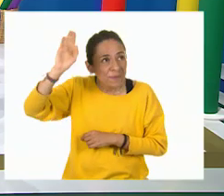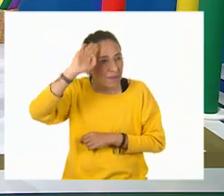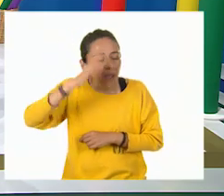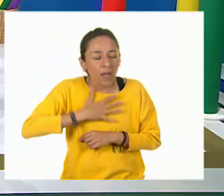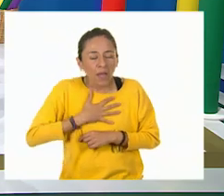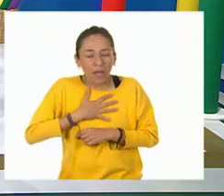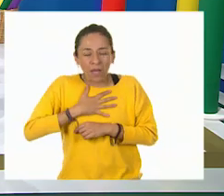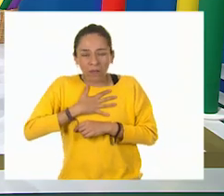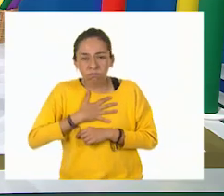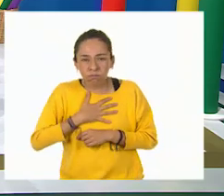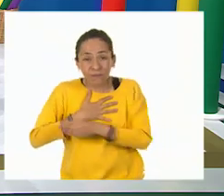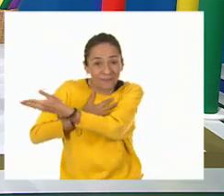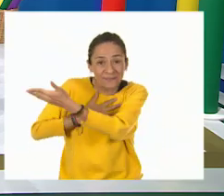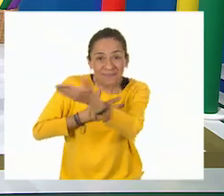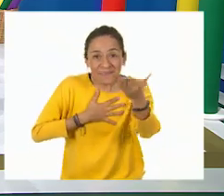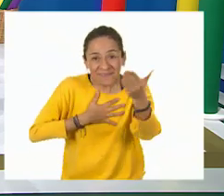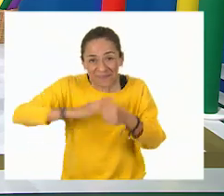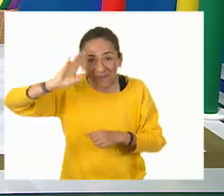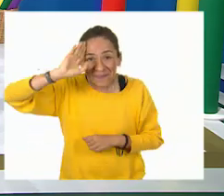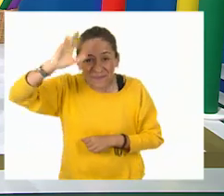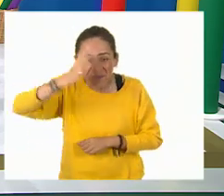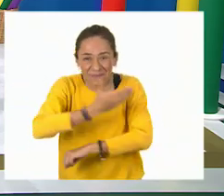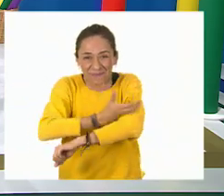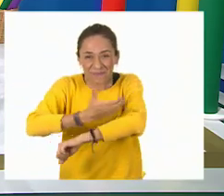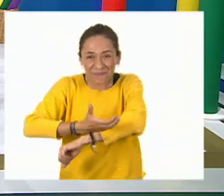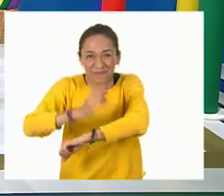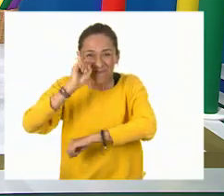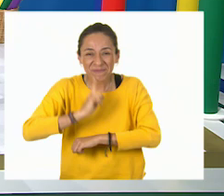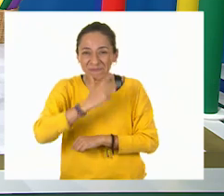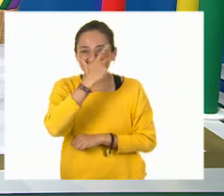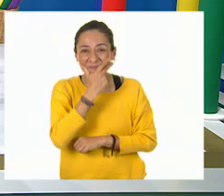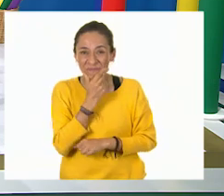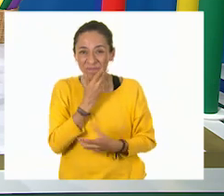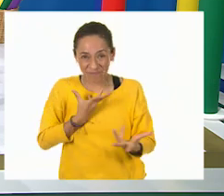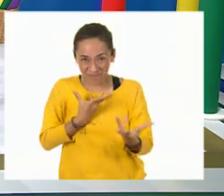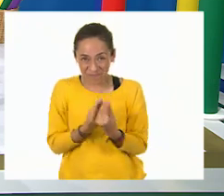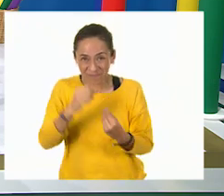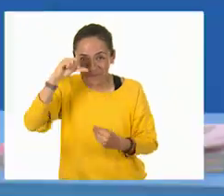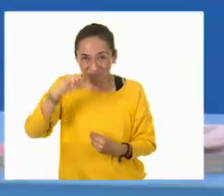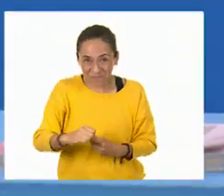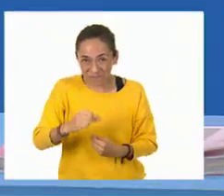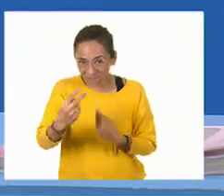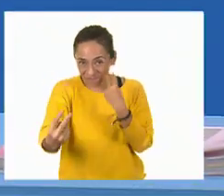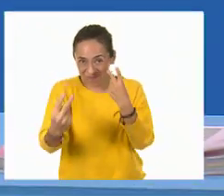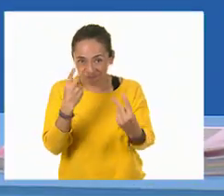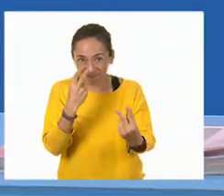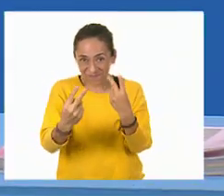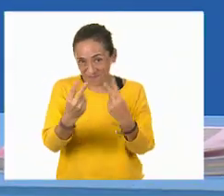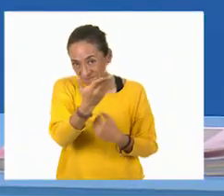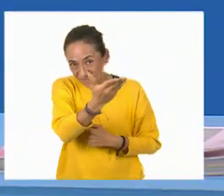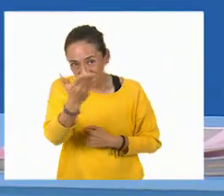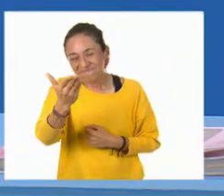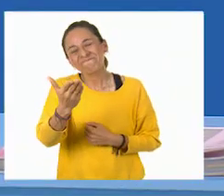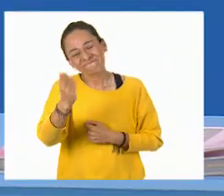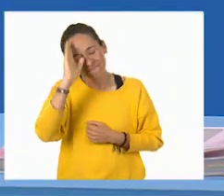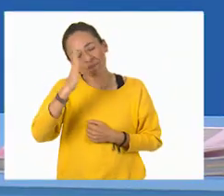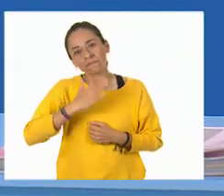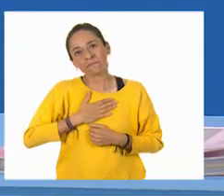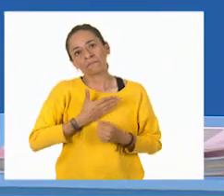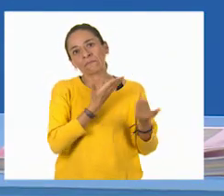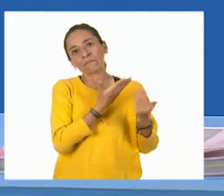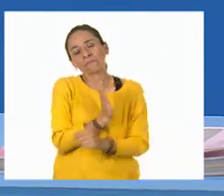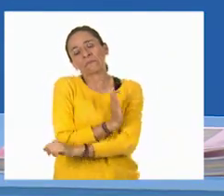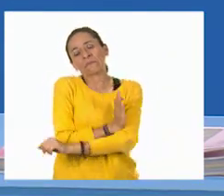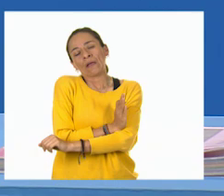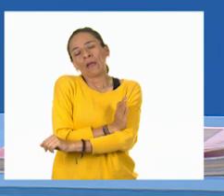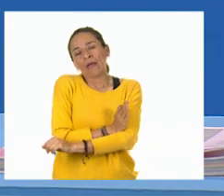¡Hola a todos mis compañeros y compañeros que nos acompañan desde su casita! ¡Ah! Retrasado, pero